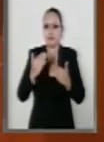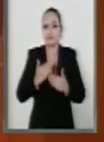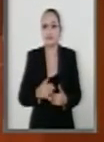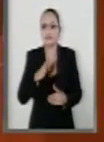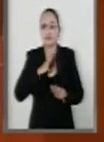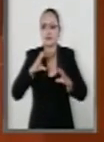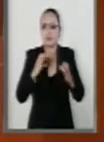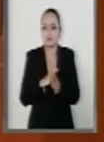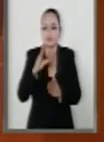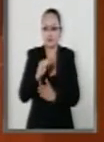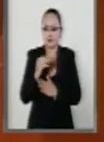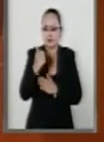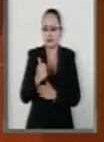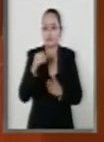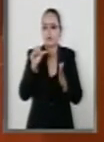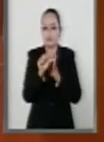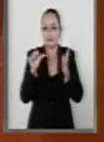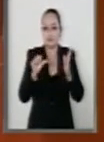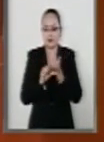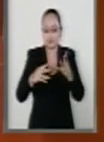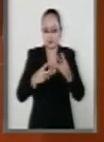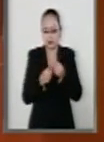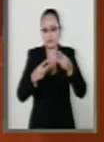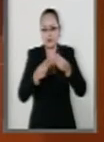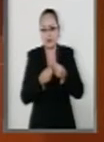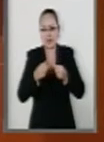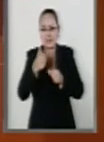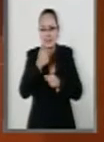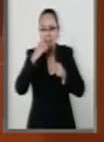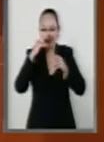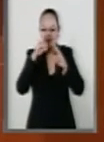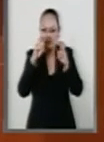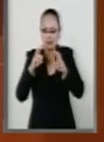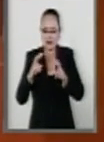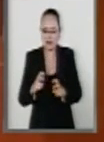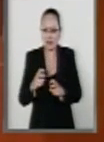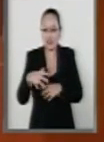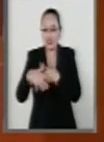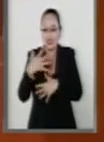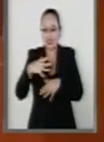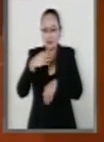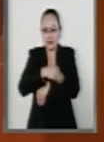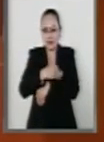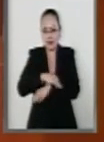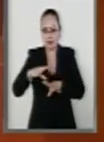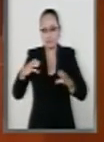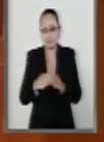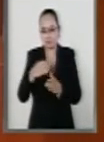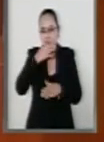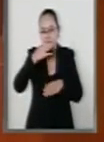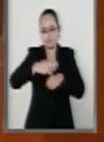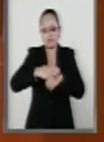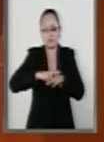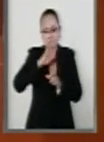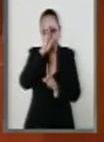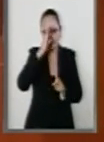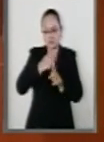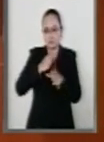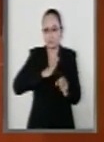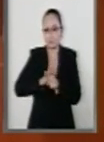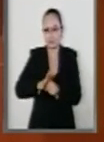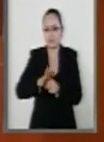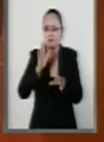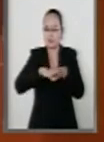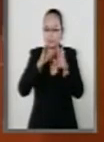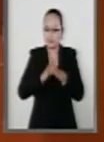consta de 96 artículos agrupados en 6 títulos y 15 artículos transitorios, los cuales tienen como objetivo fundamental